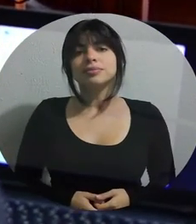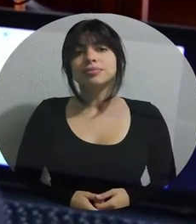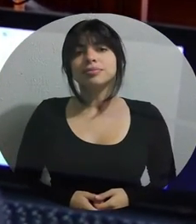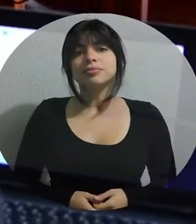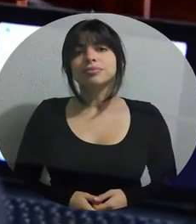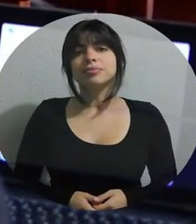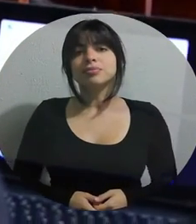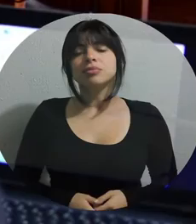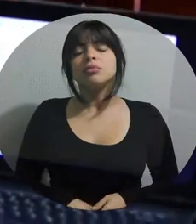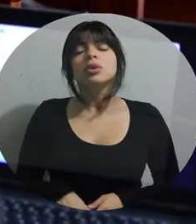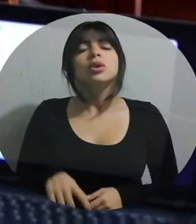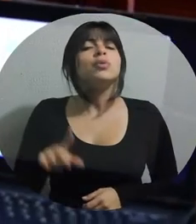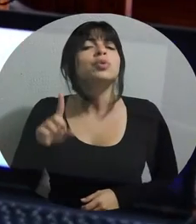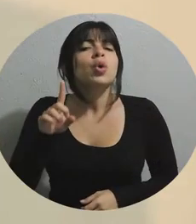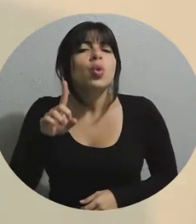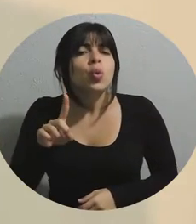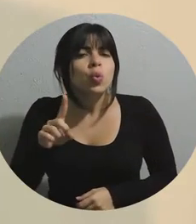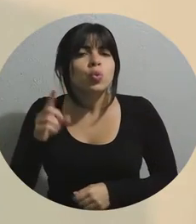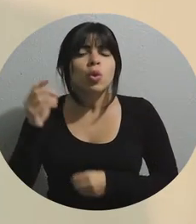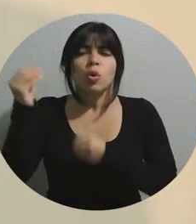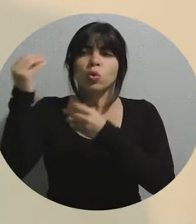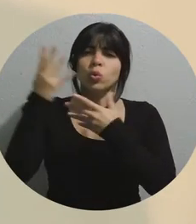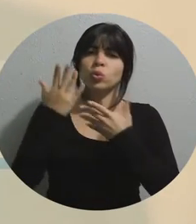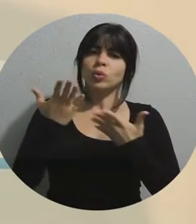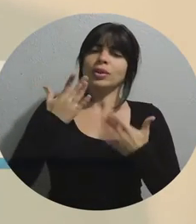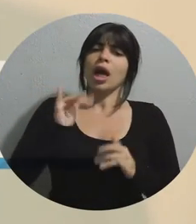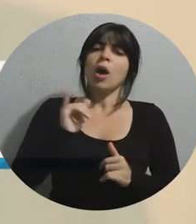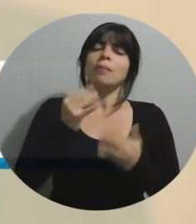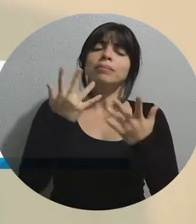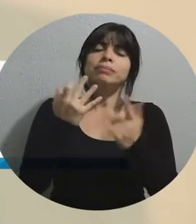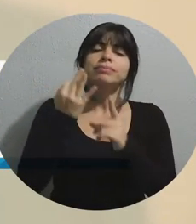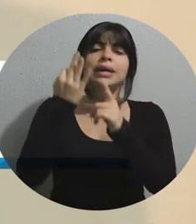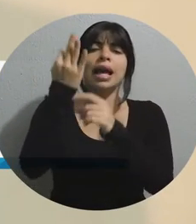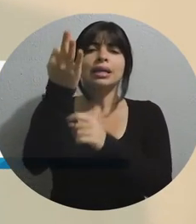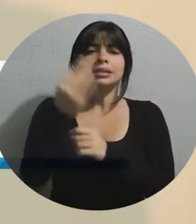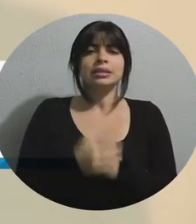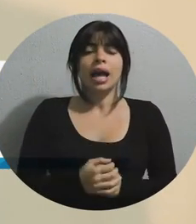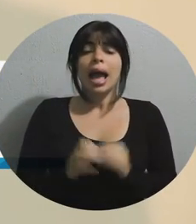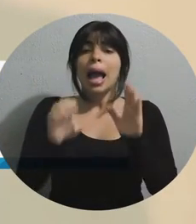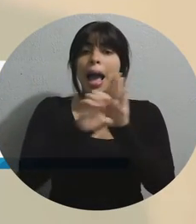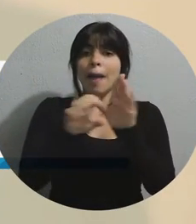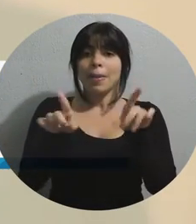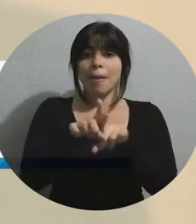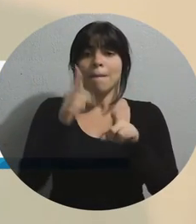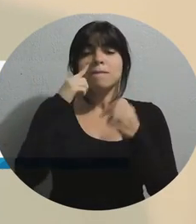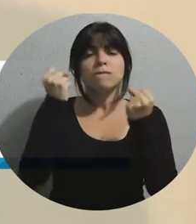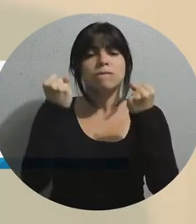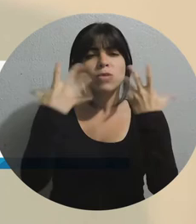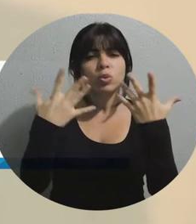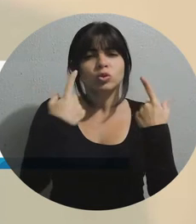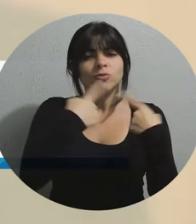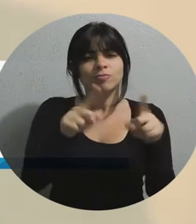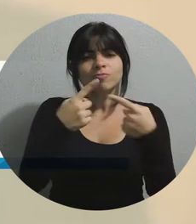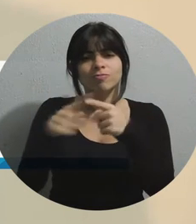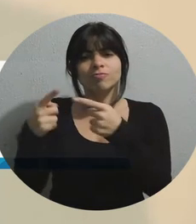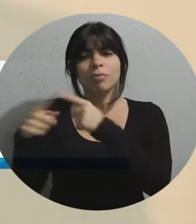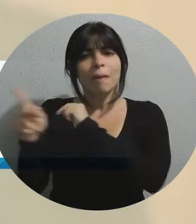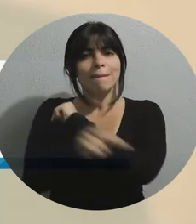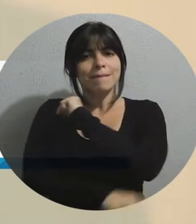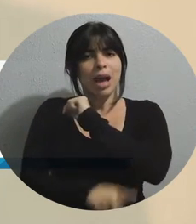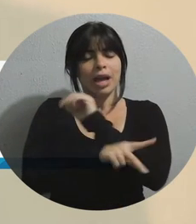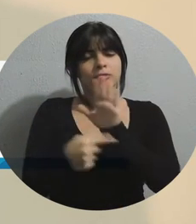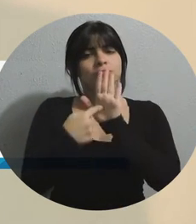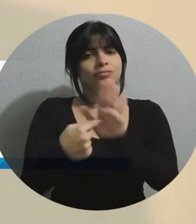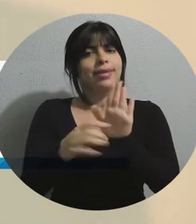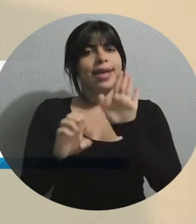disputas internacionales. Una luz de esperanza y un ejemplo también para muchos otros países